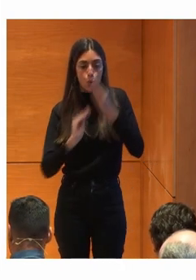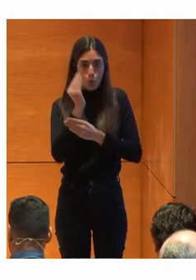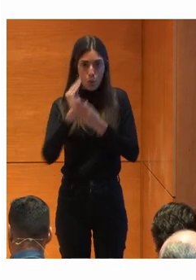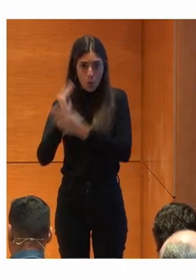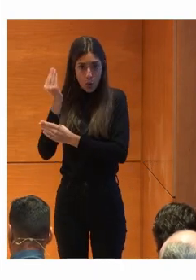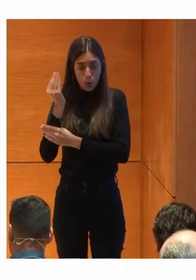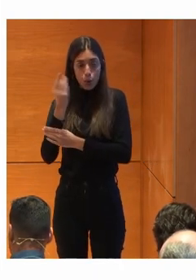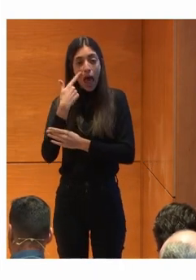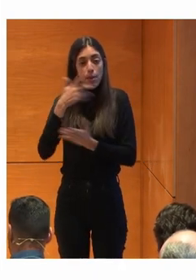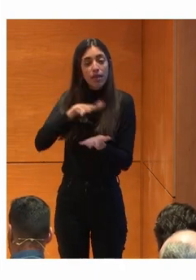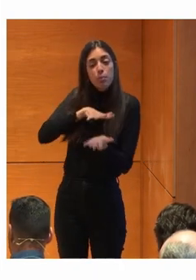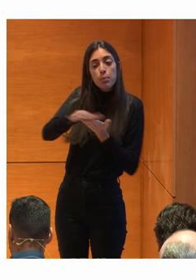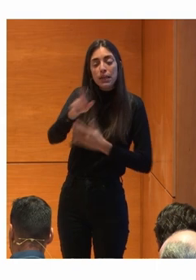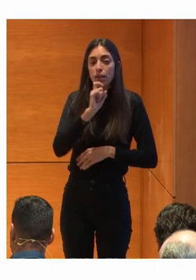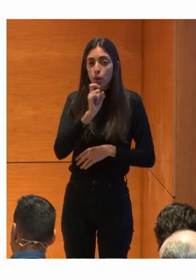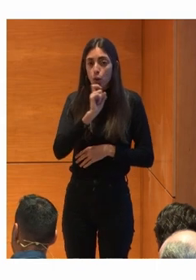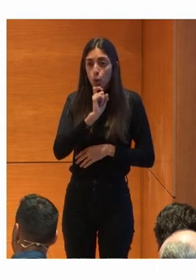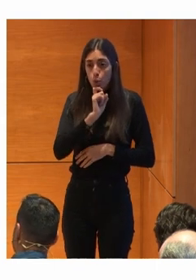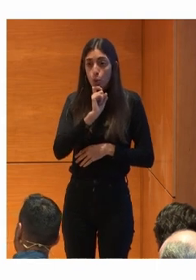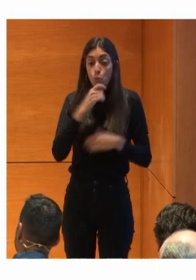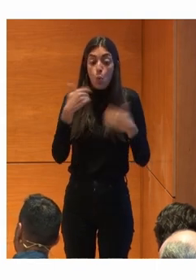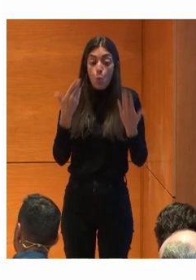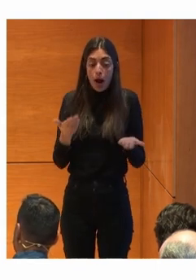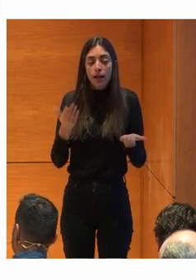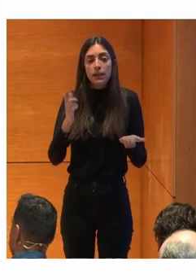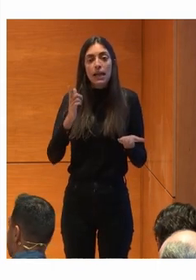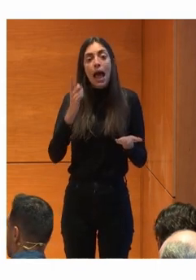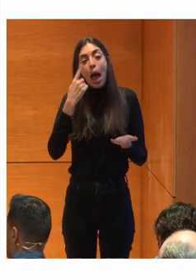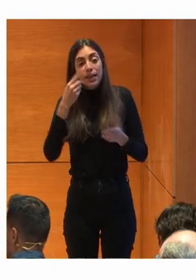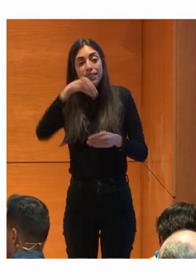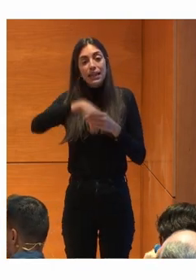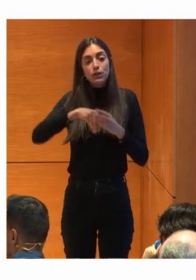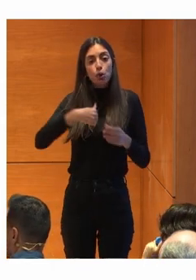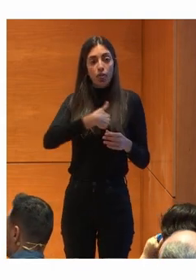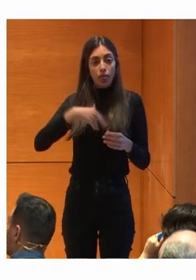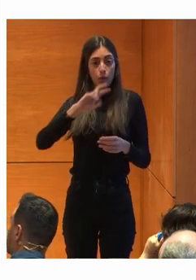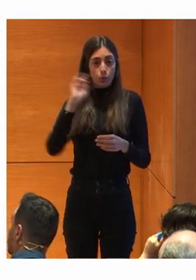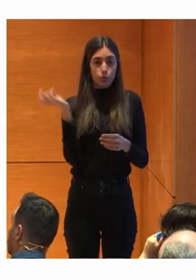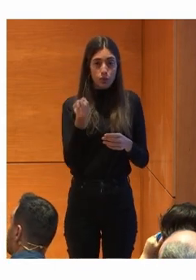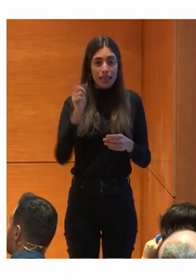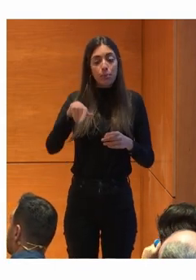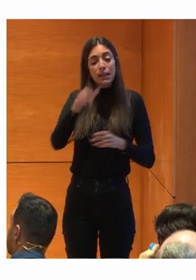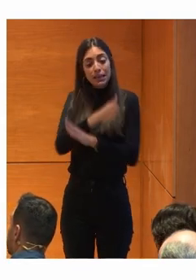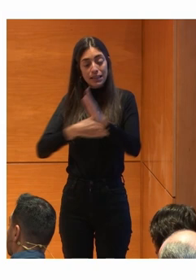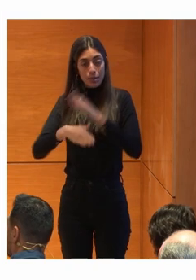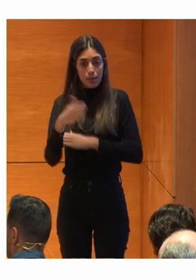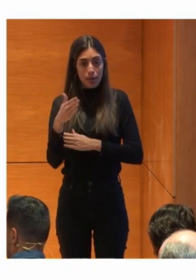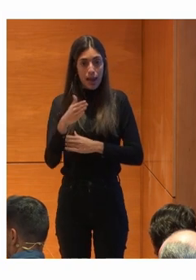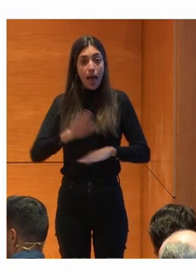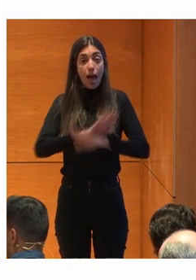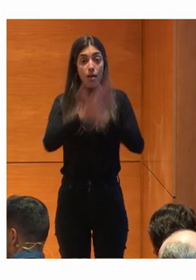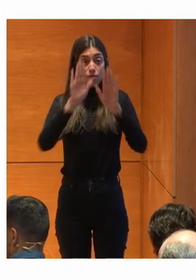poco qué impacto Y cómo tenía dentro del mundo De la diversidad funcional Y de la discapacidad Finalmente